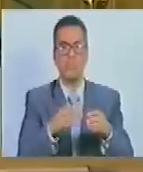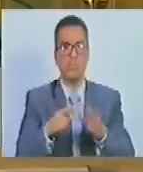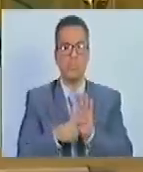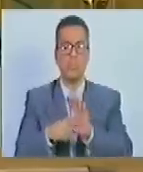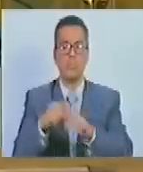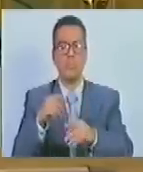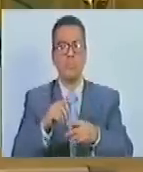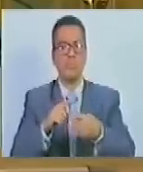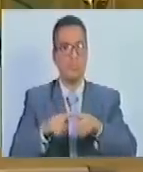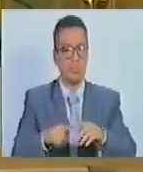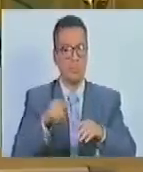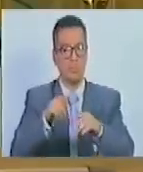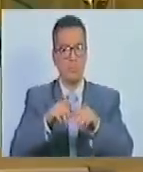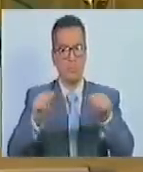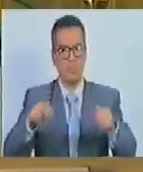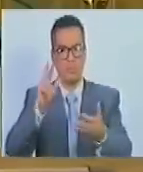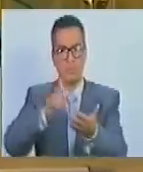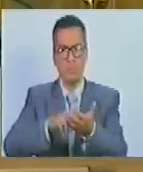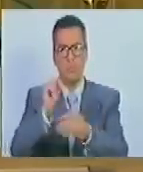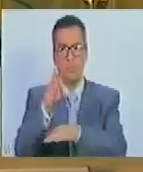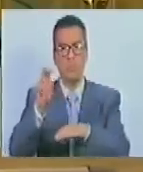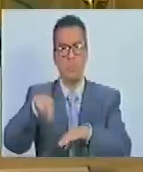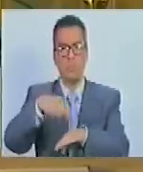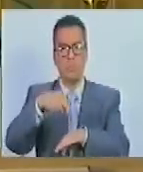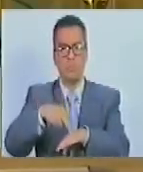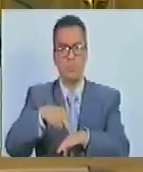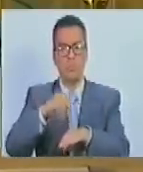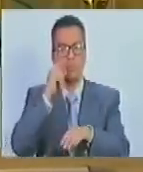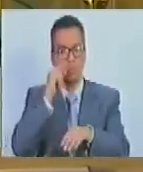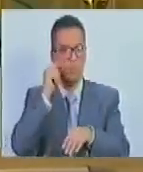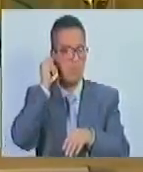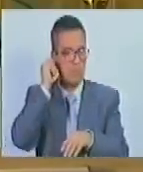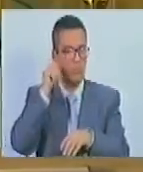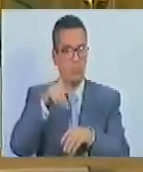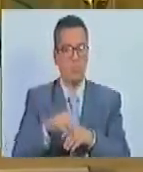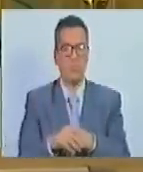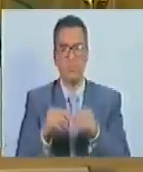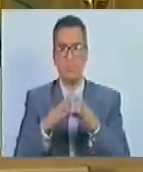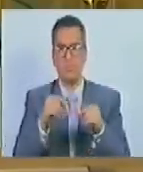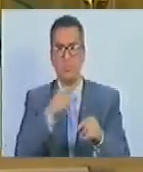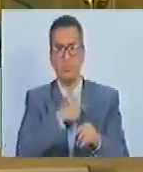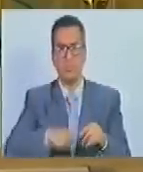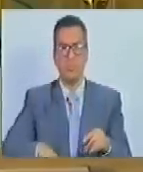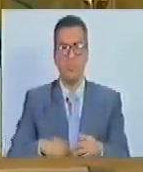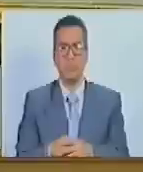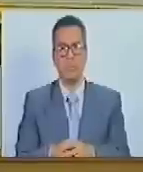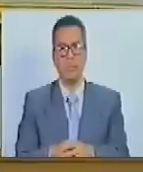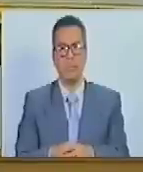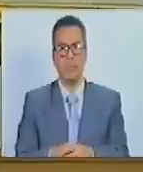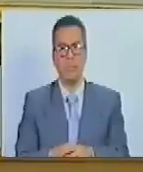y las que sean aprobadas por la asamblea de ciudadanas y ciudadanos esto señor presidente